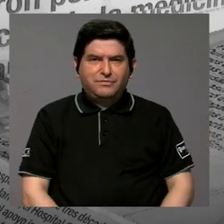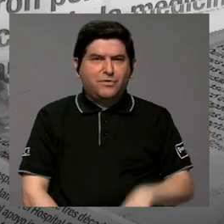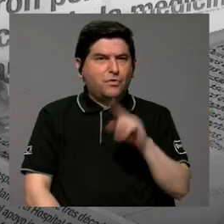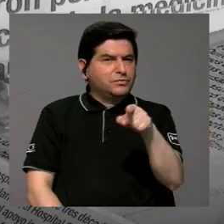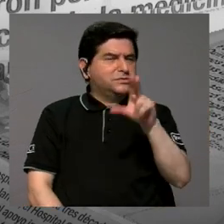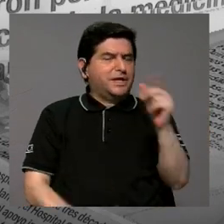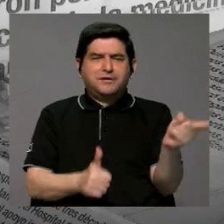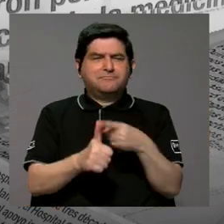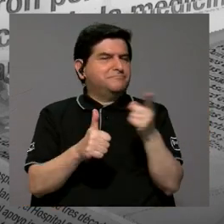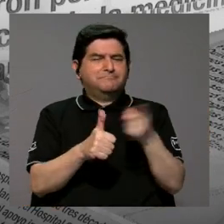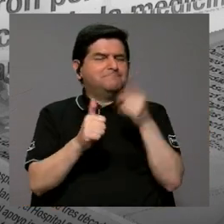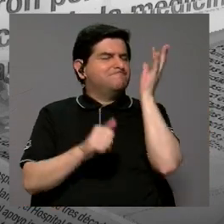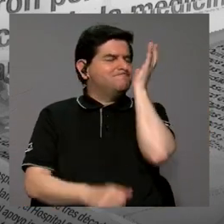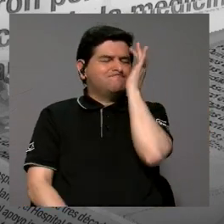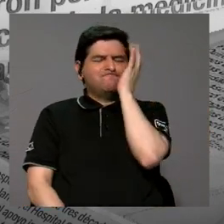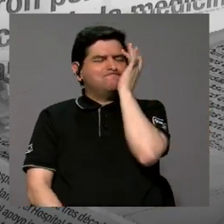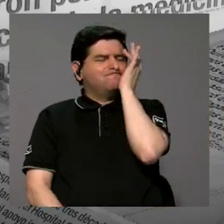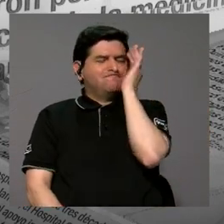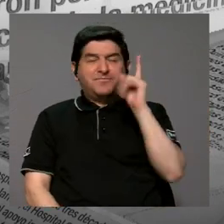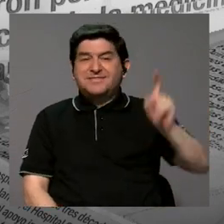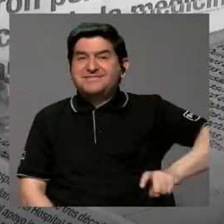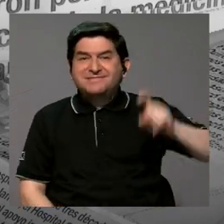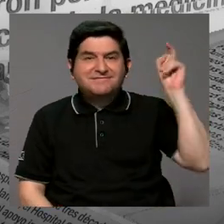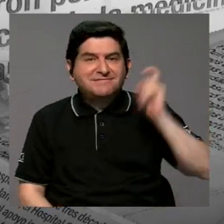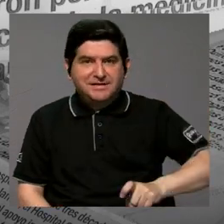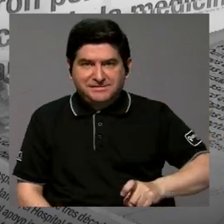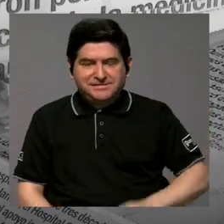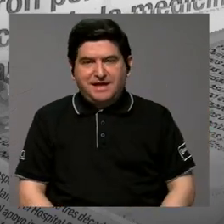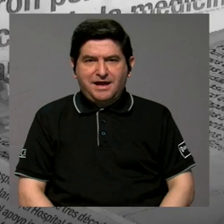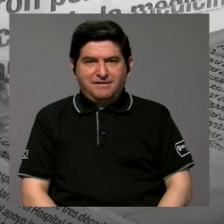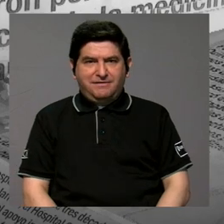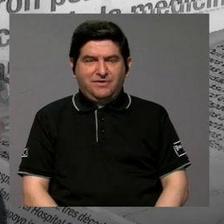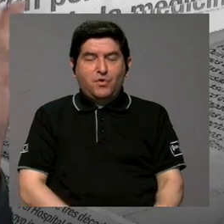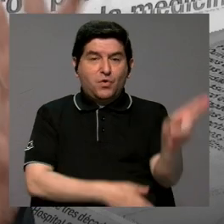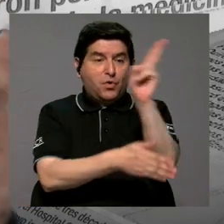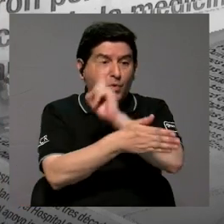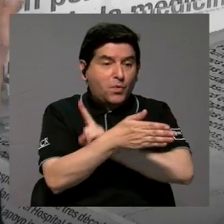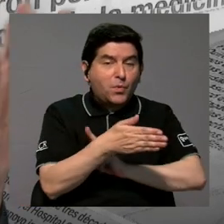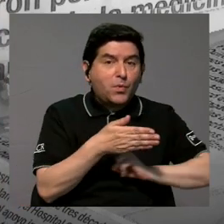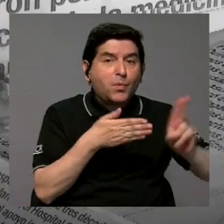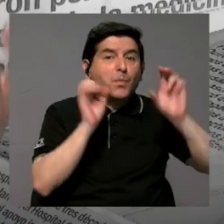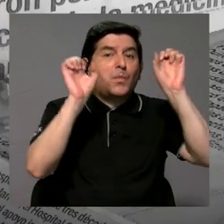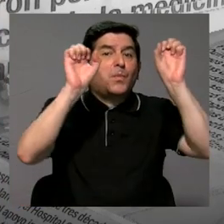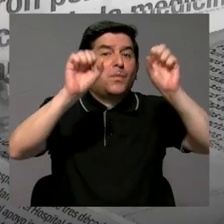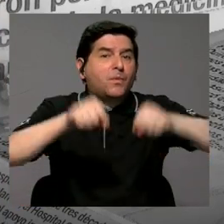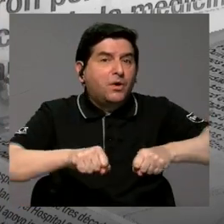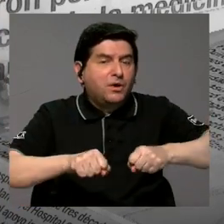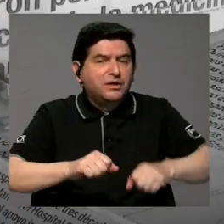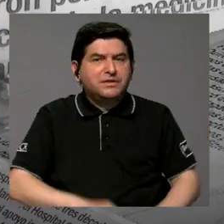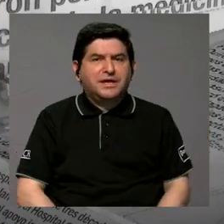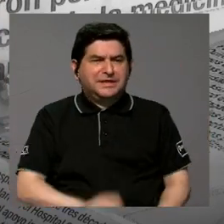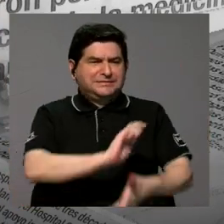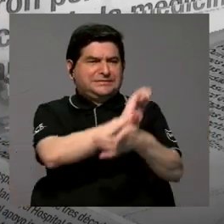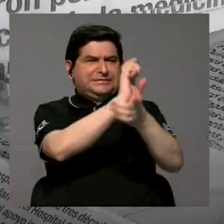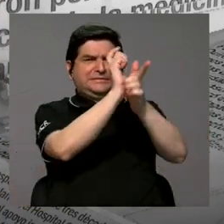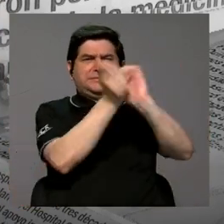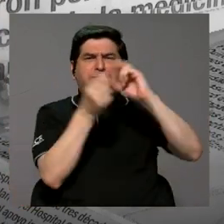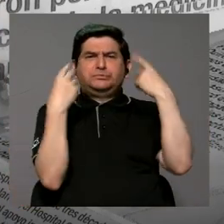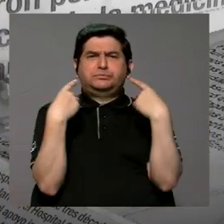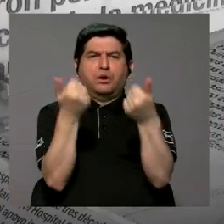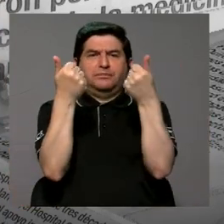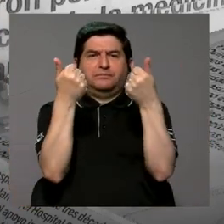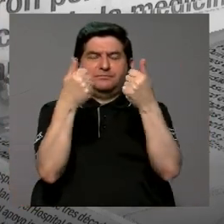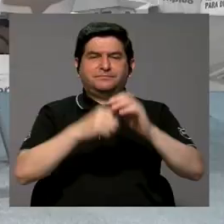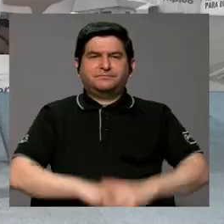no es usted el primero que está preocupado por la necesidad de que la universidad pueda reformarse más